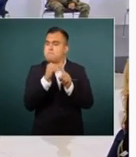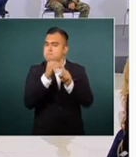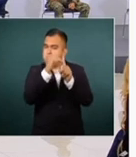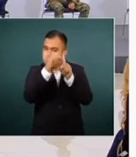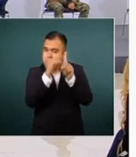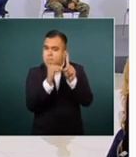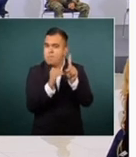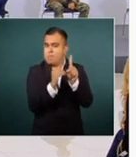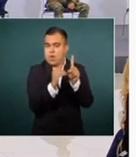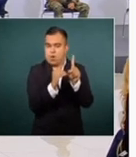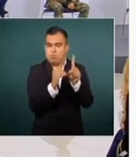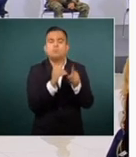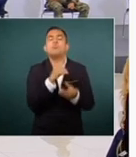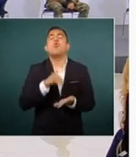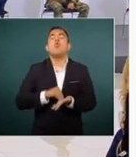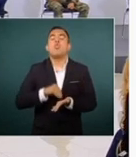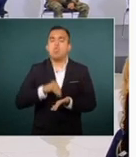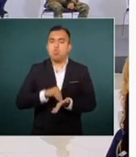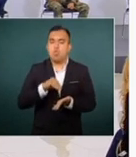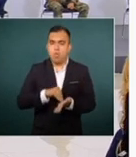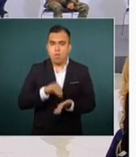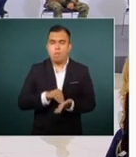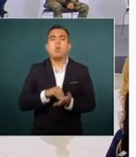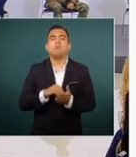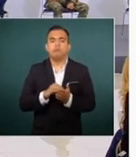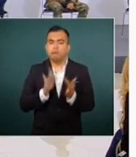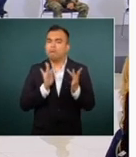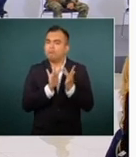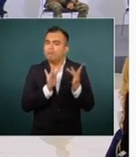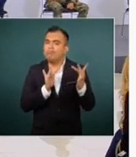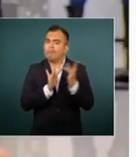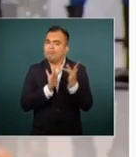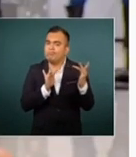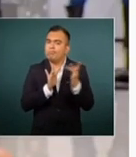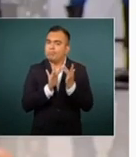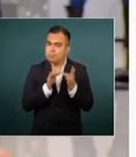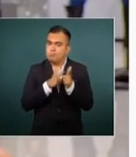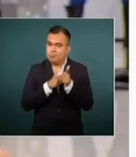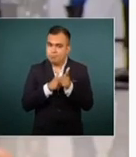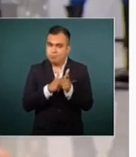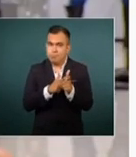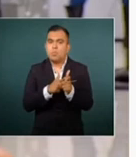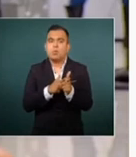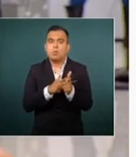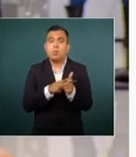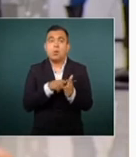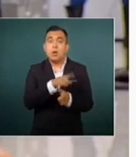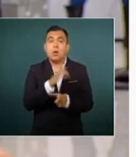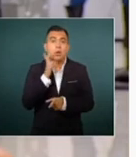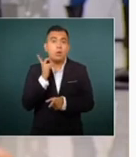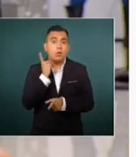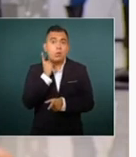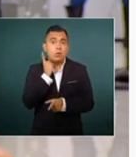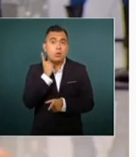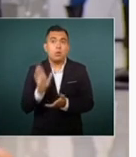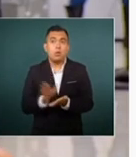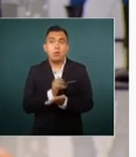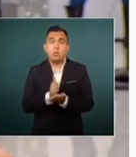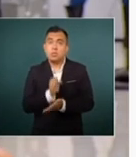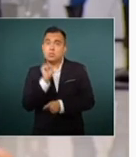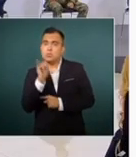comunicación permanente. Aquí señalabas, no sé con base en qué, que se aprobó deuda sin el aval del Congreso. Eso no se puede hacer.